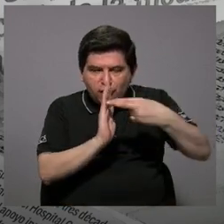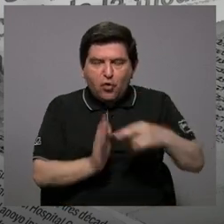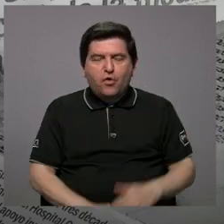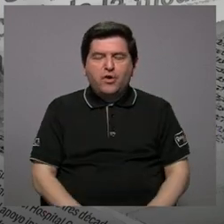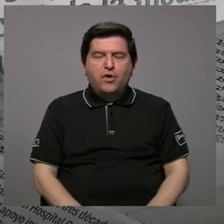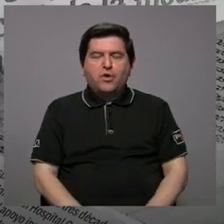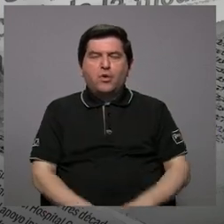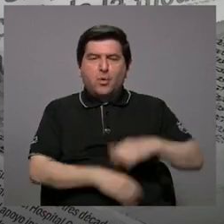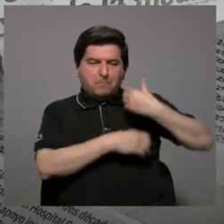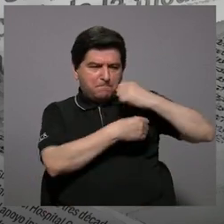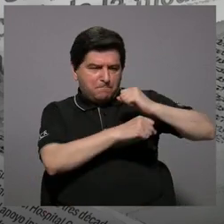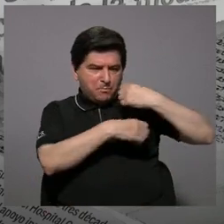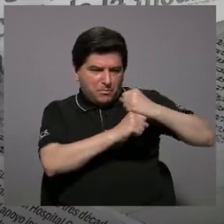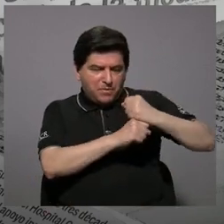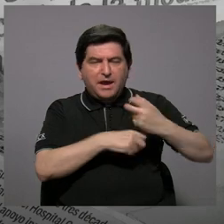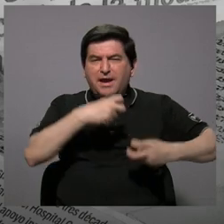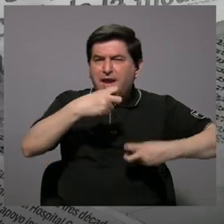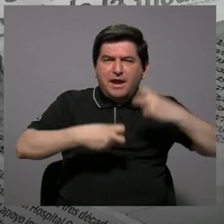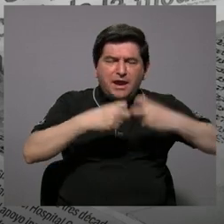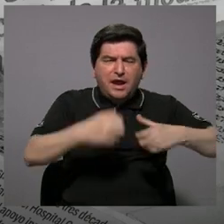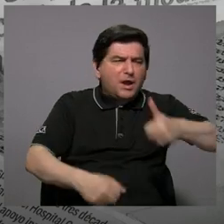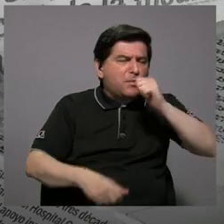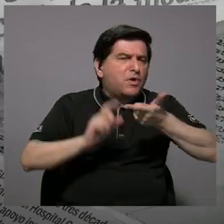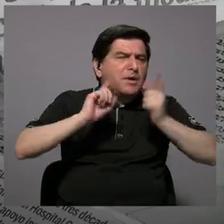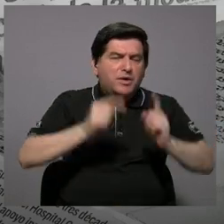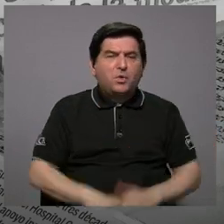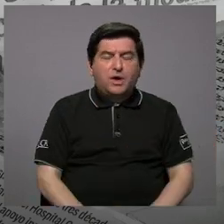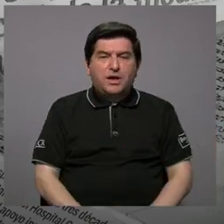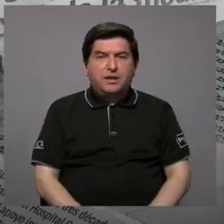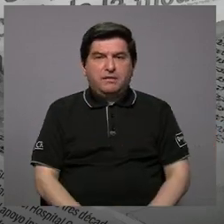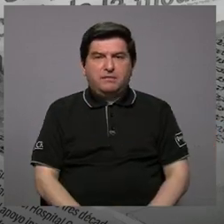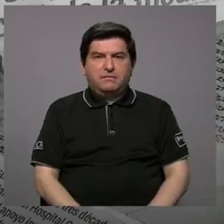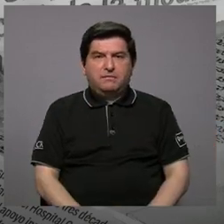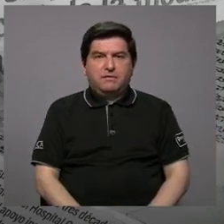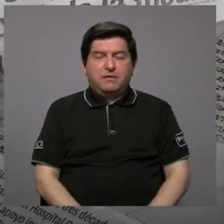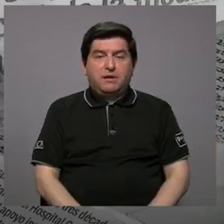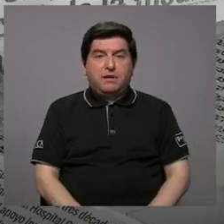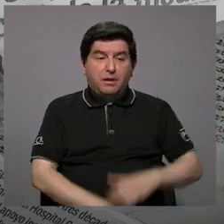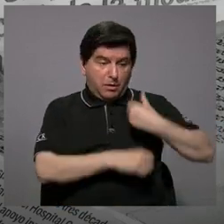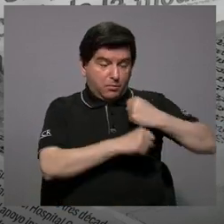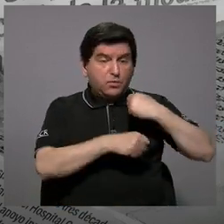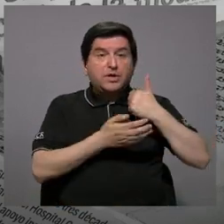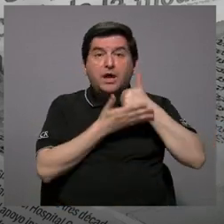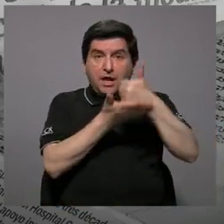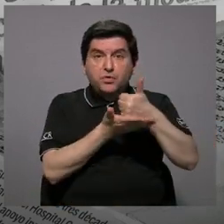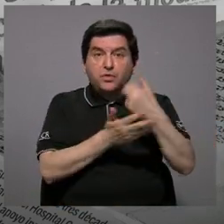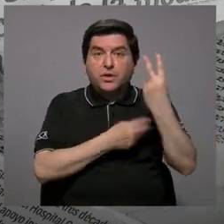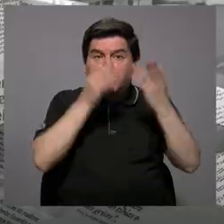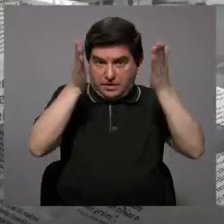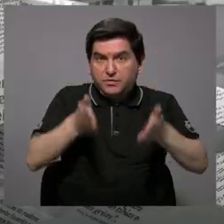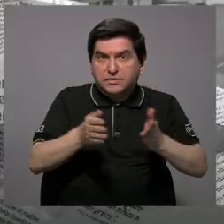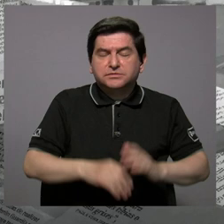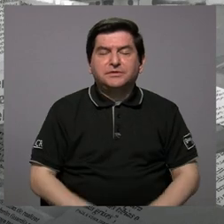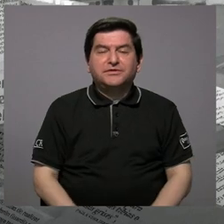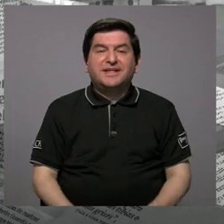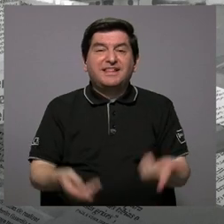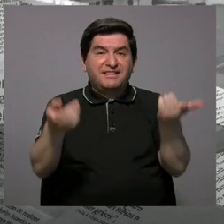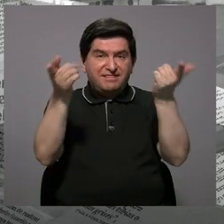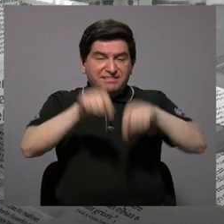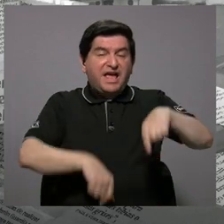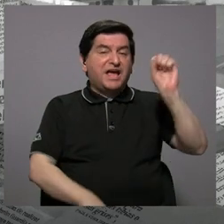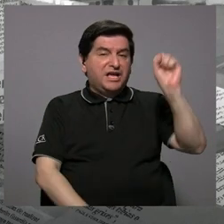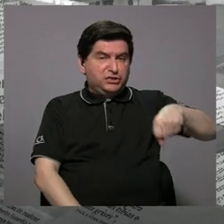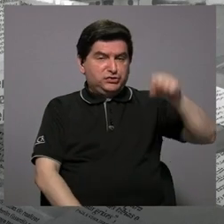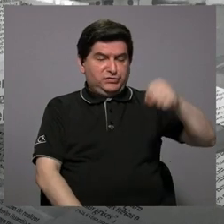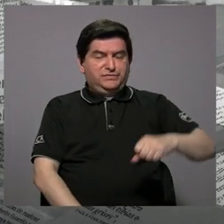la municipalidad en todo este problema del agua? Porque la municipalidad debe colaborar con los vecinos. De hecho que sí,